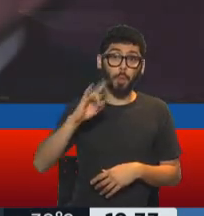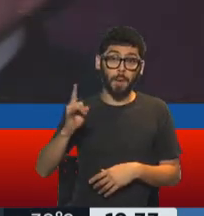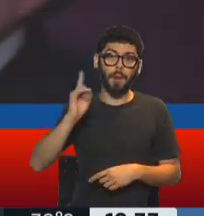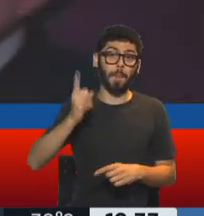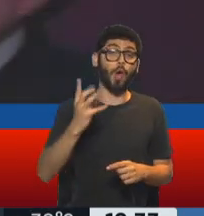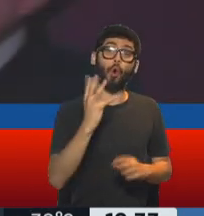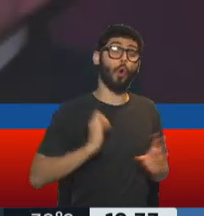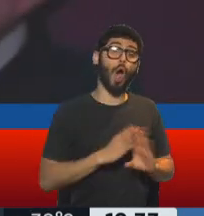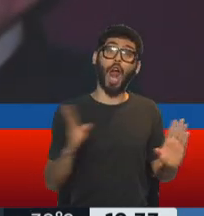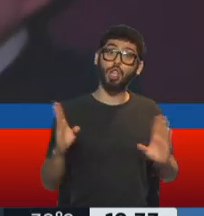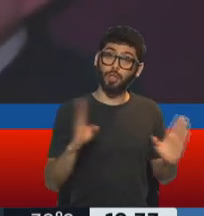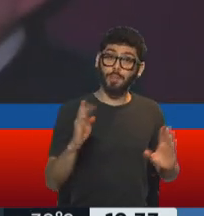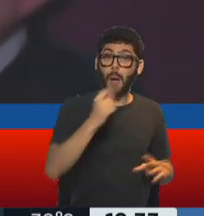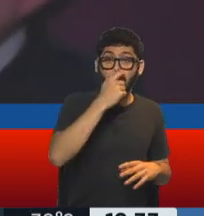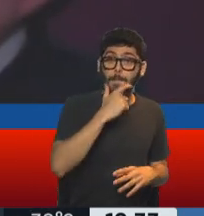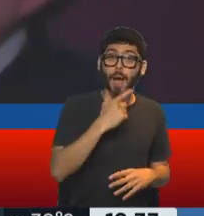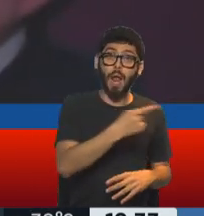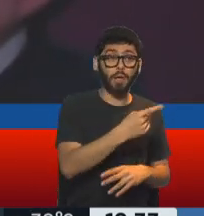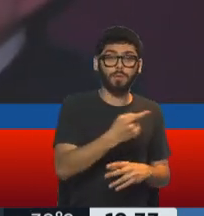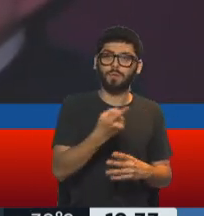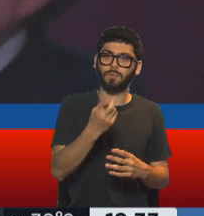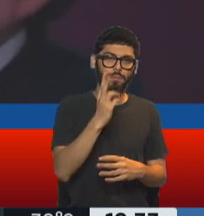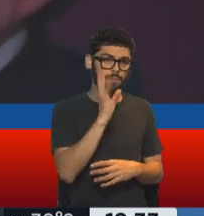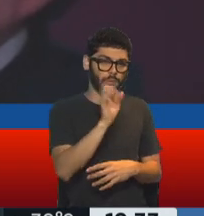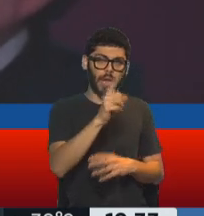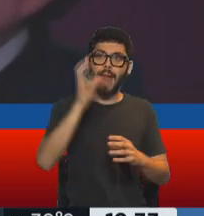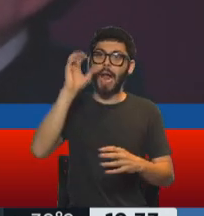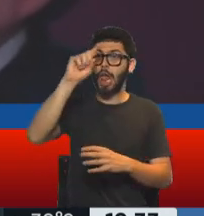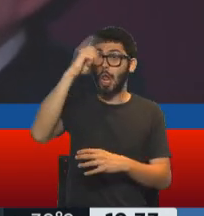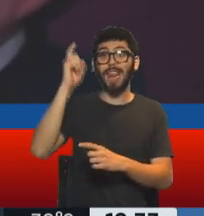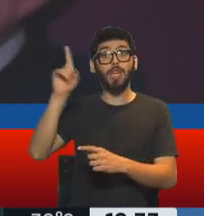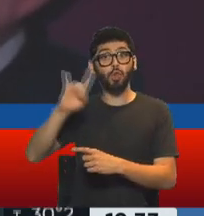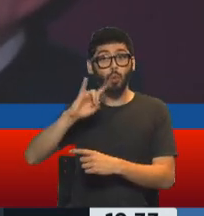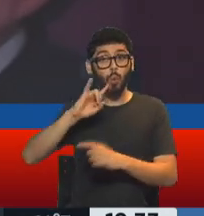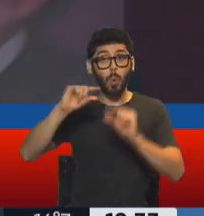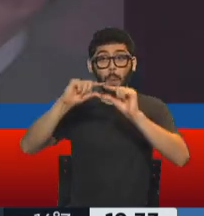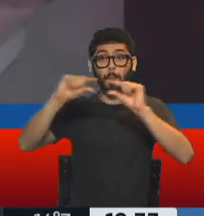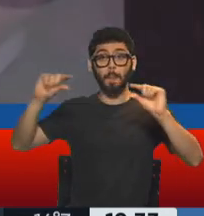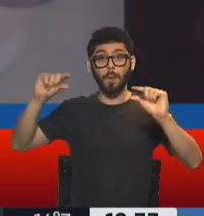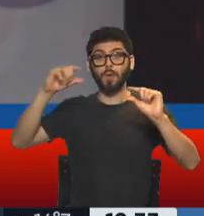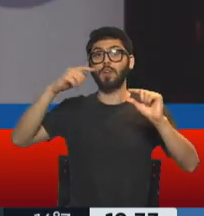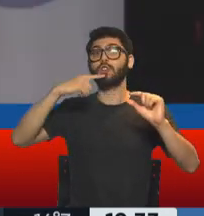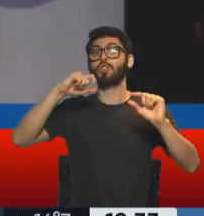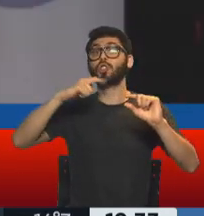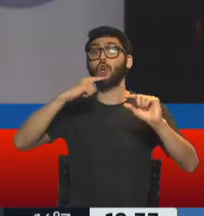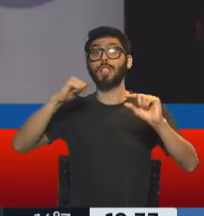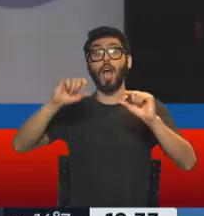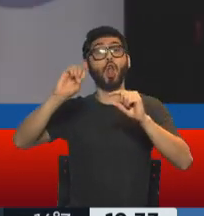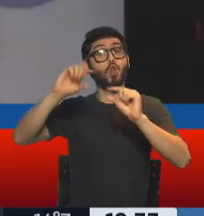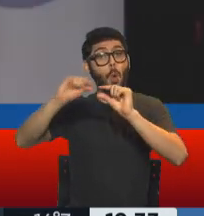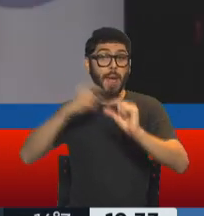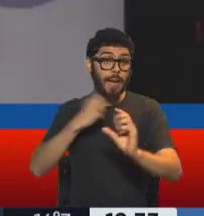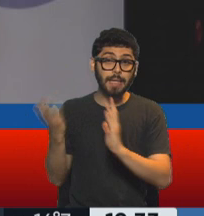macrismo, en los cuales se intentó sacarle a la radio nacional de Tucumán, el nombre de nuestra querida Mercedes Sosa, otro